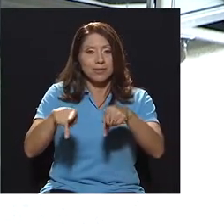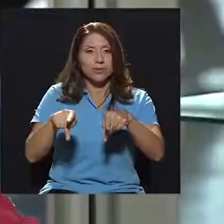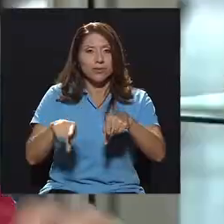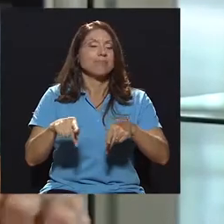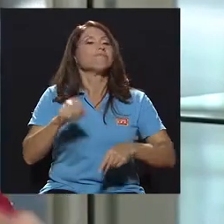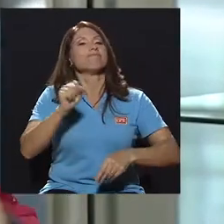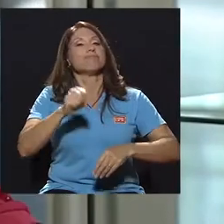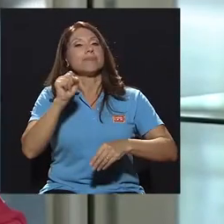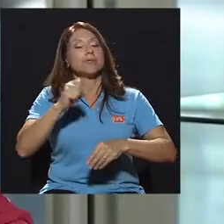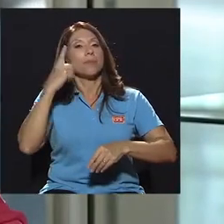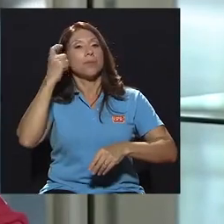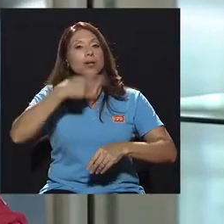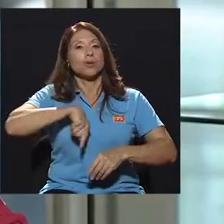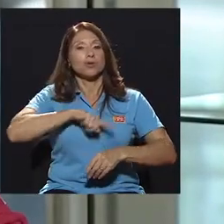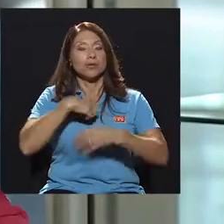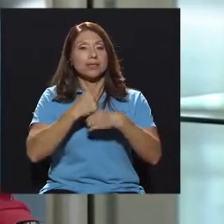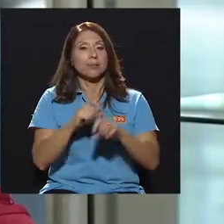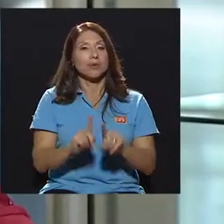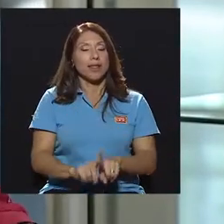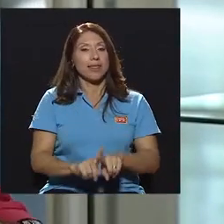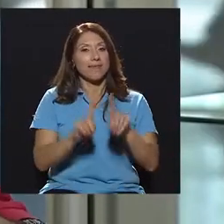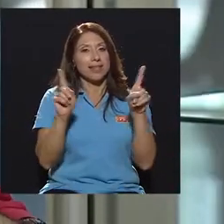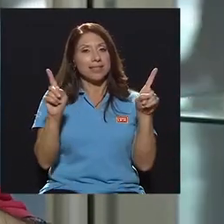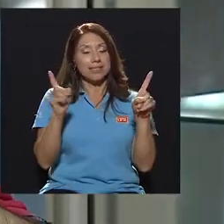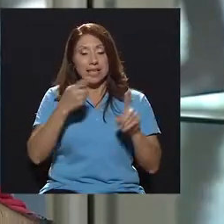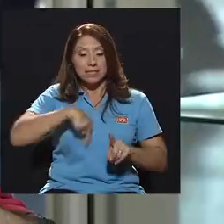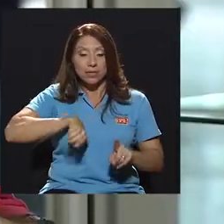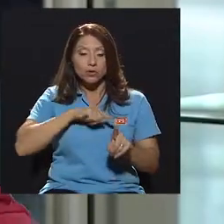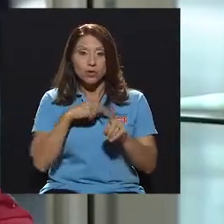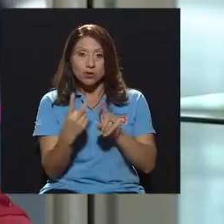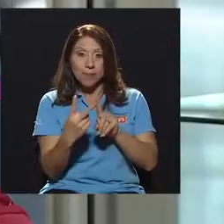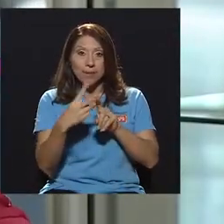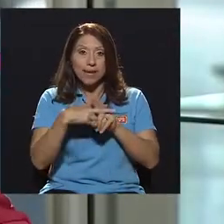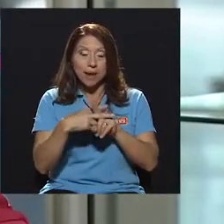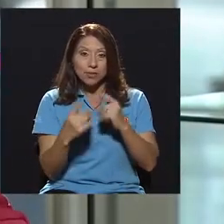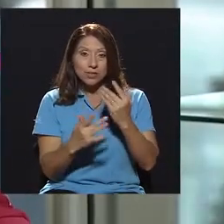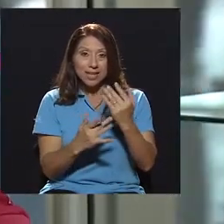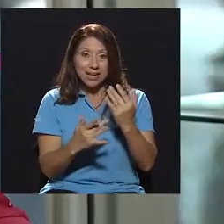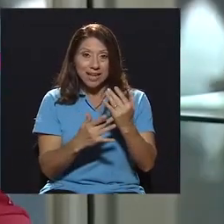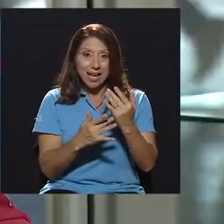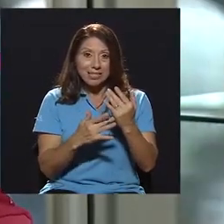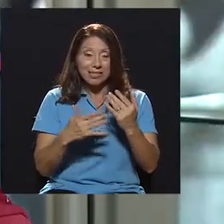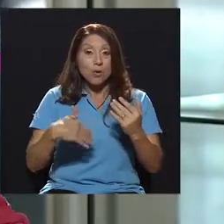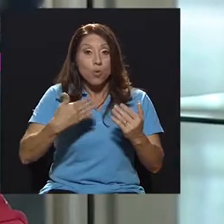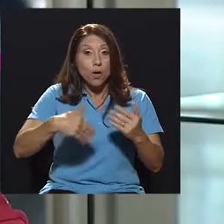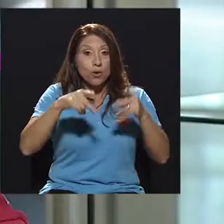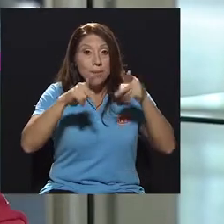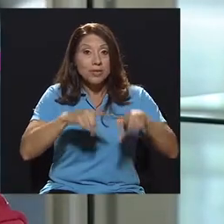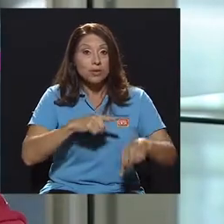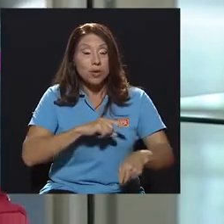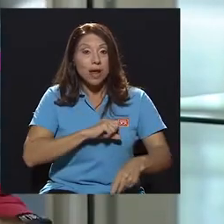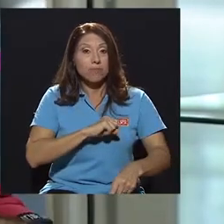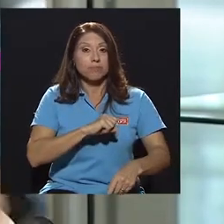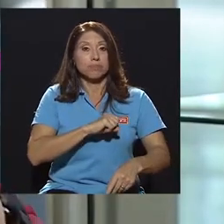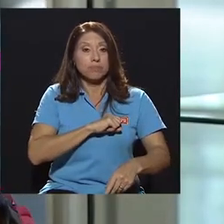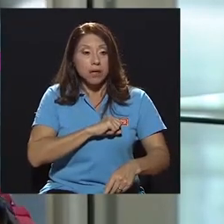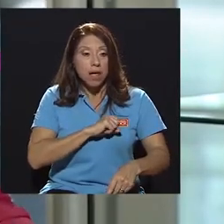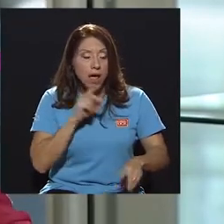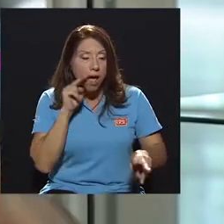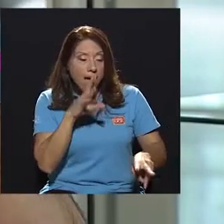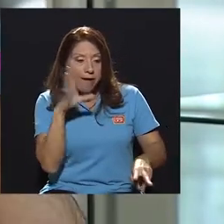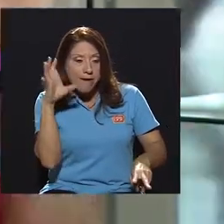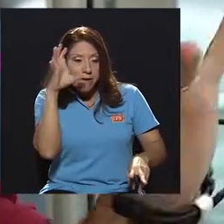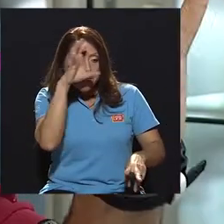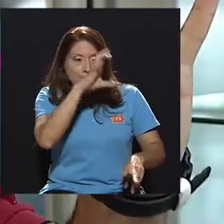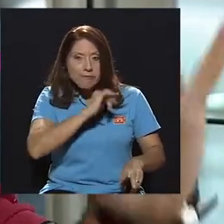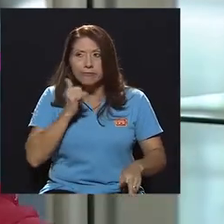¿verdad? porque hacemos la diferencia en serio si aplicamos estas técnicas cuando una persona entra en paro cardíaco reconocemos el